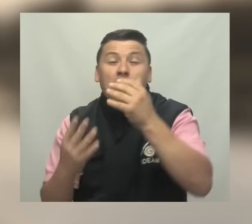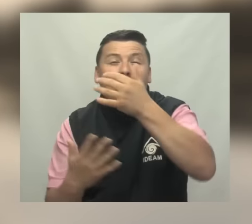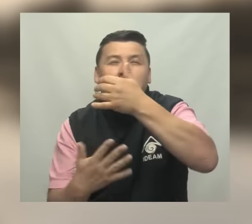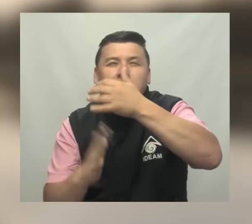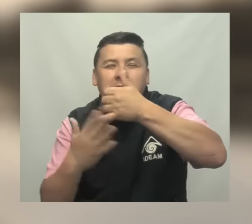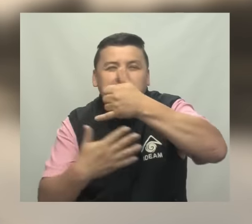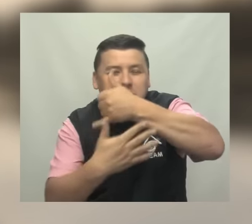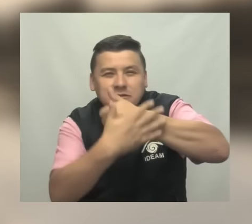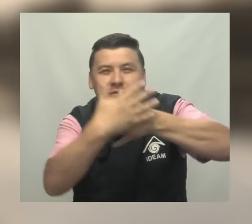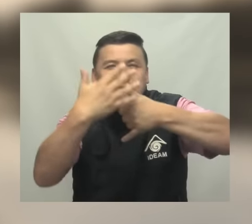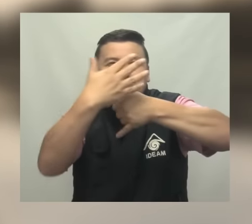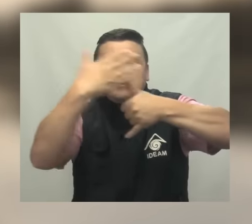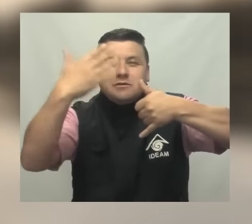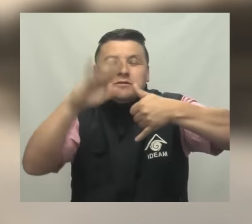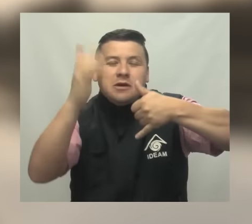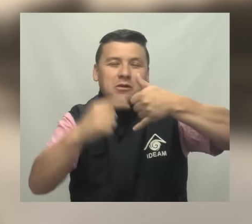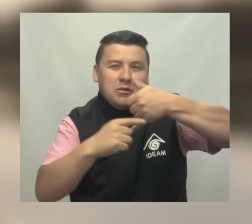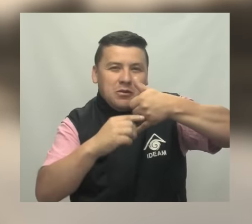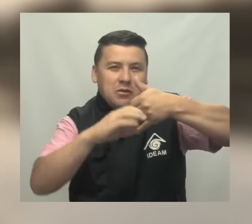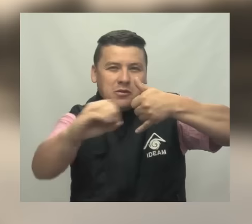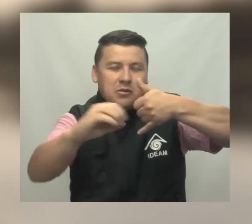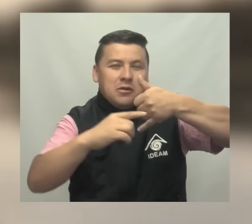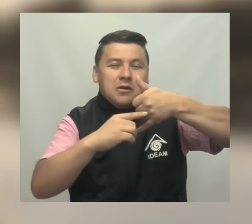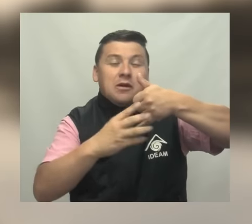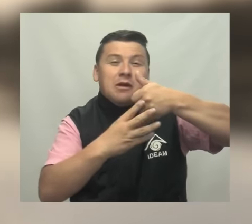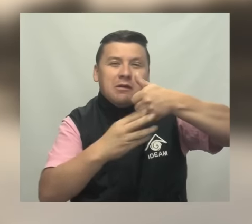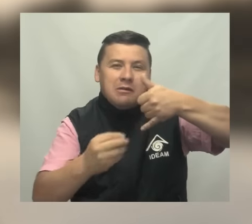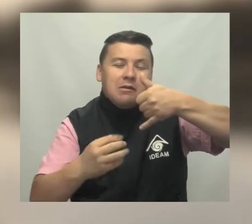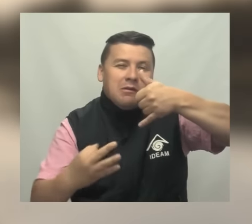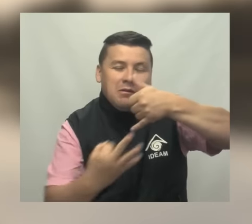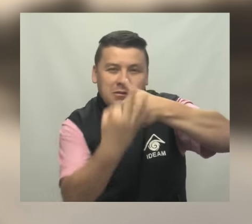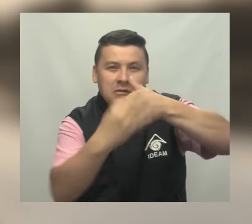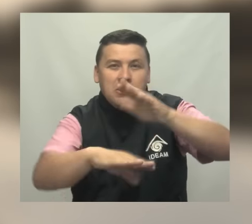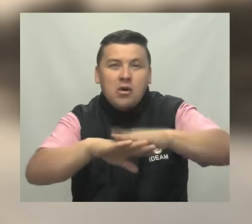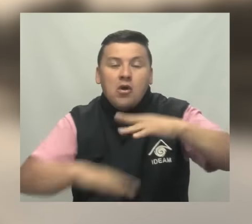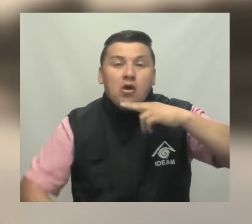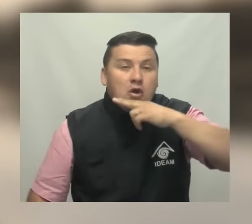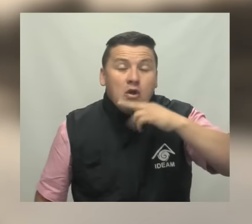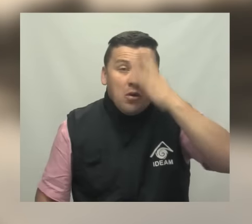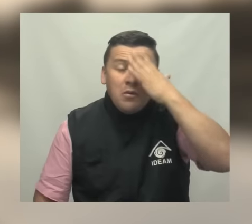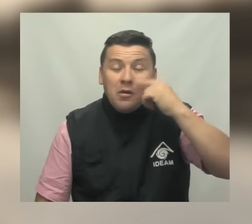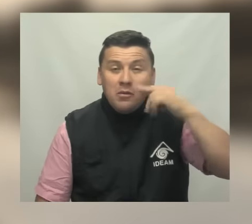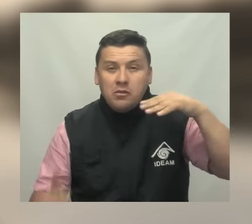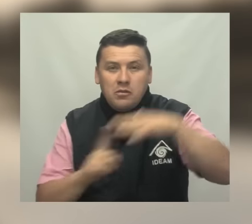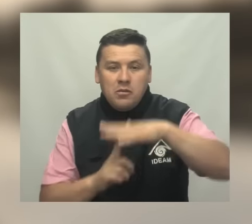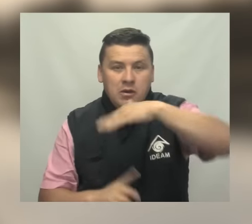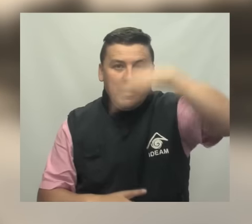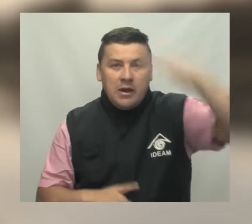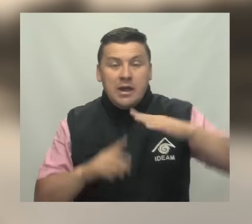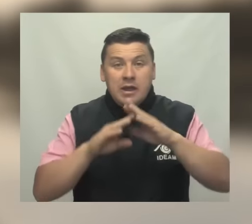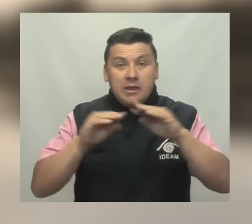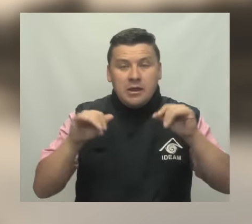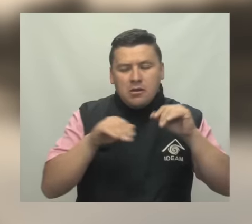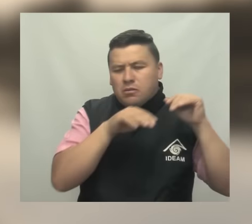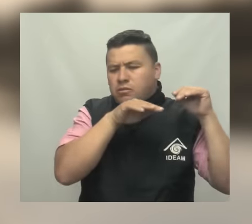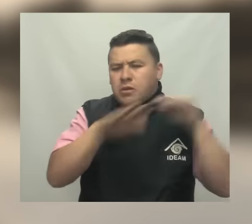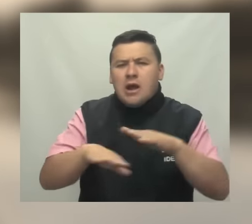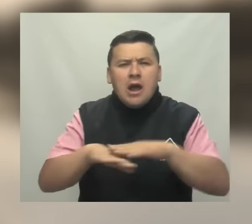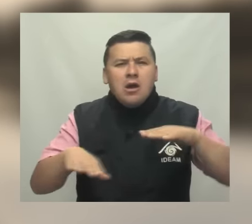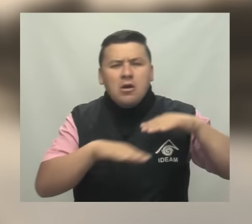Música Principalmente en la zona de la Orinoquía y en la zona andina Alerta roja por alta amenaza de derrumbes de tierra